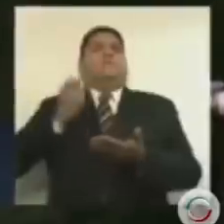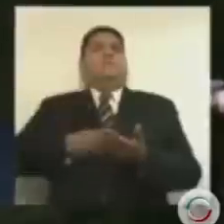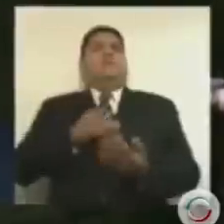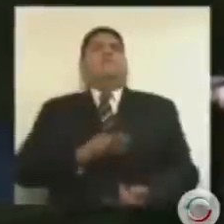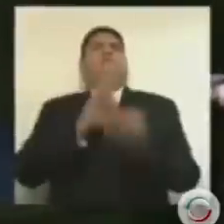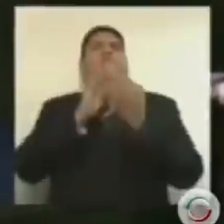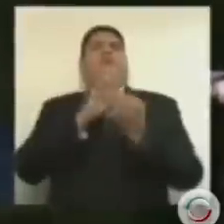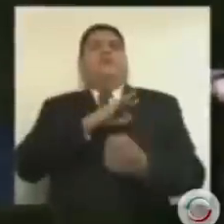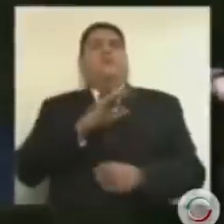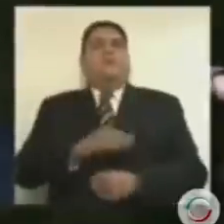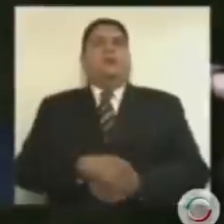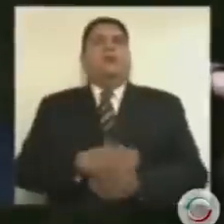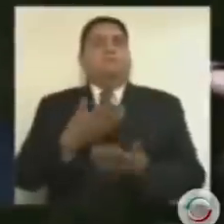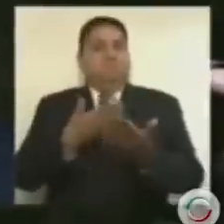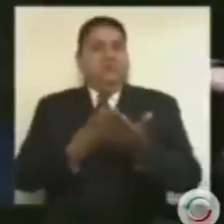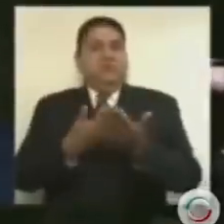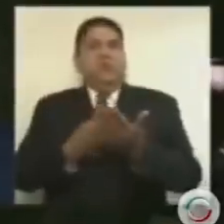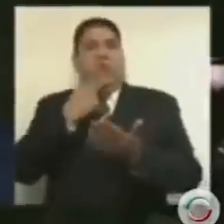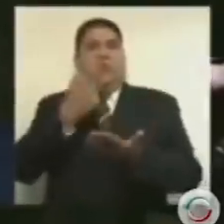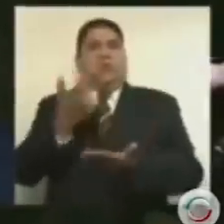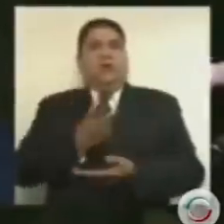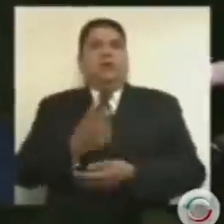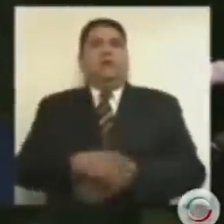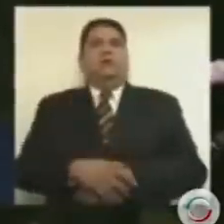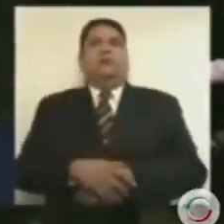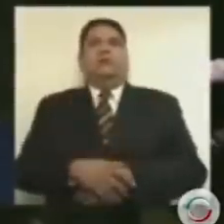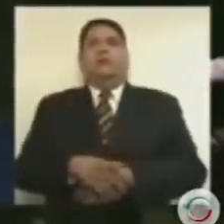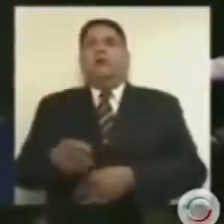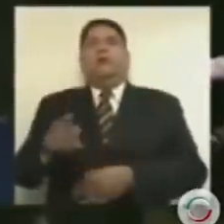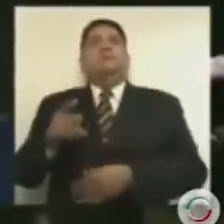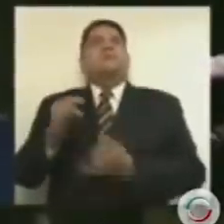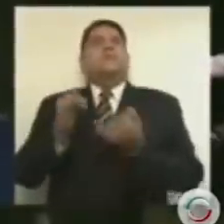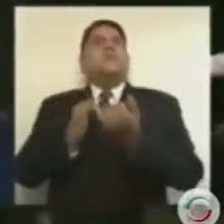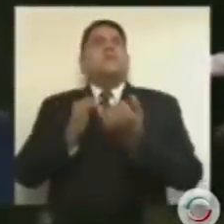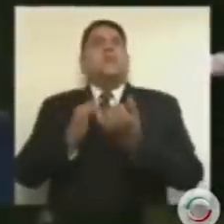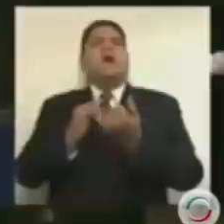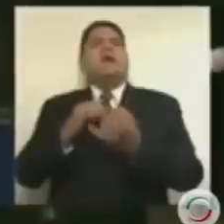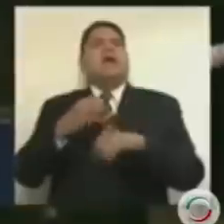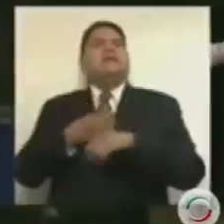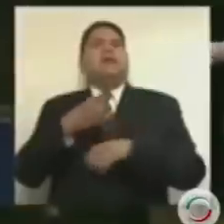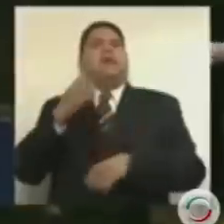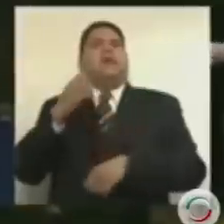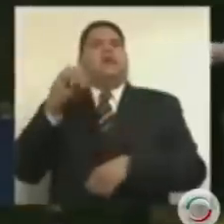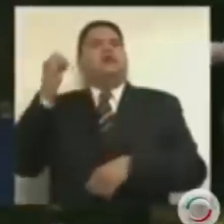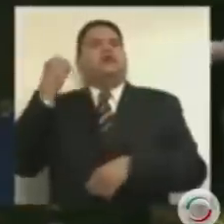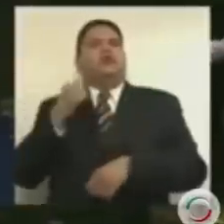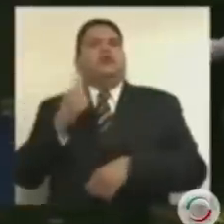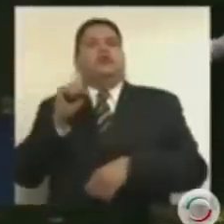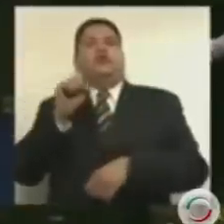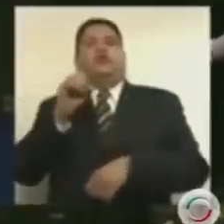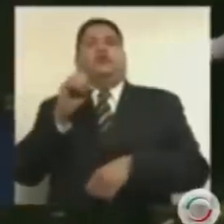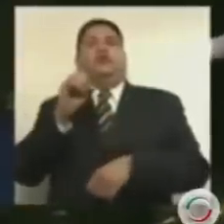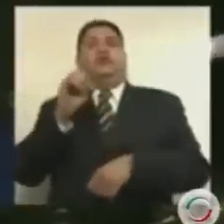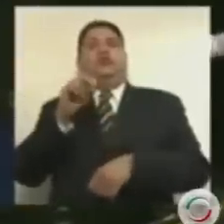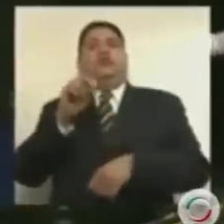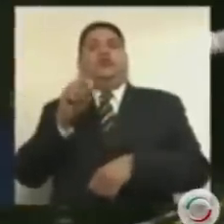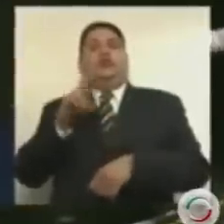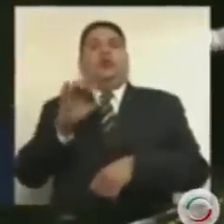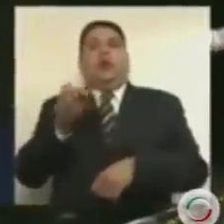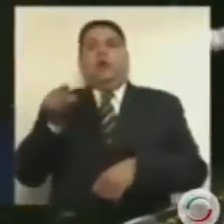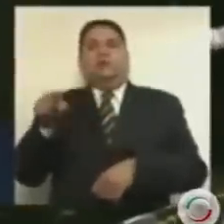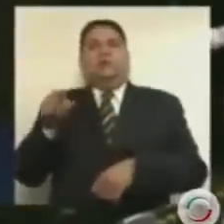Tras una sesión maratónica que se extendió por 12 horas, el Pleno del Senado aprobó en lo general y en lo particular la extinción de los 109